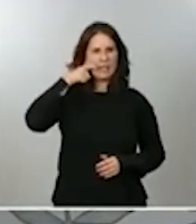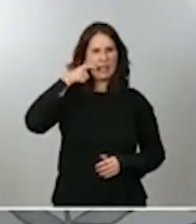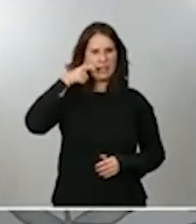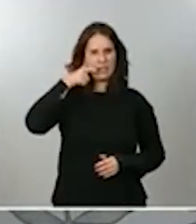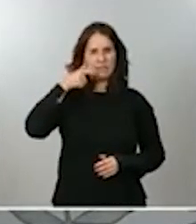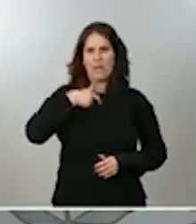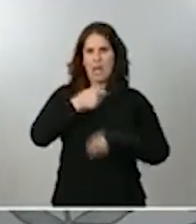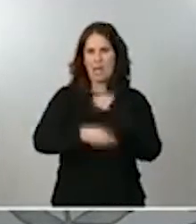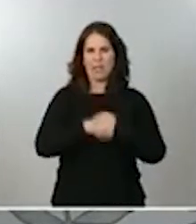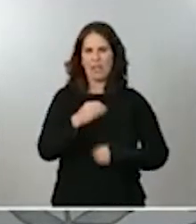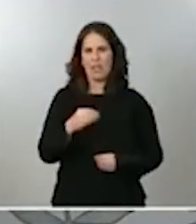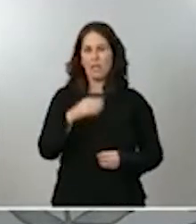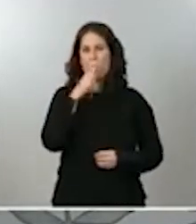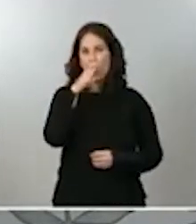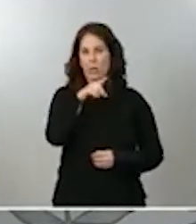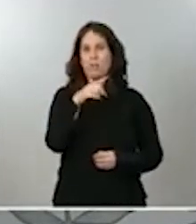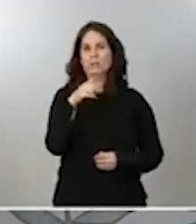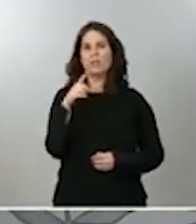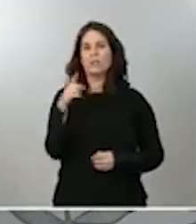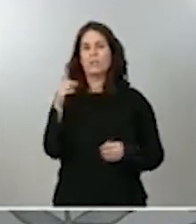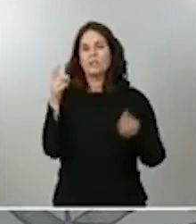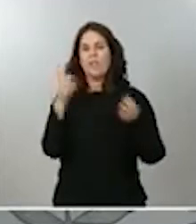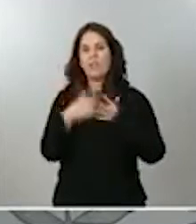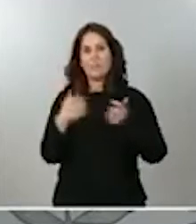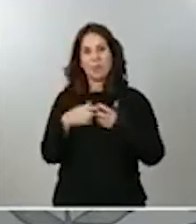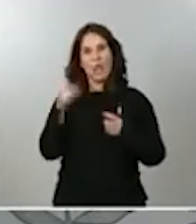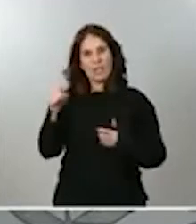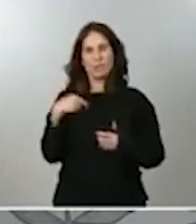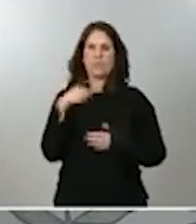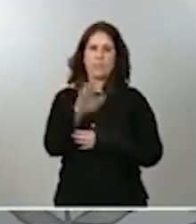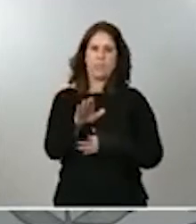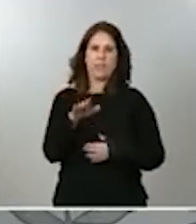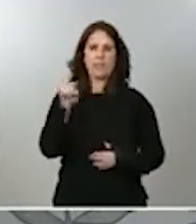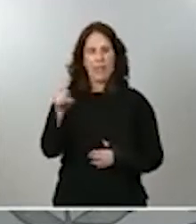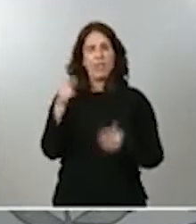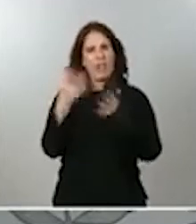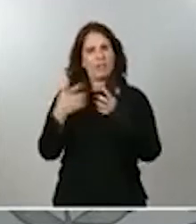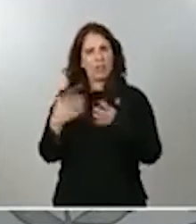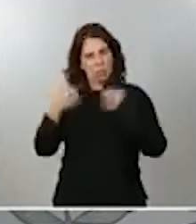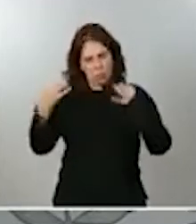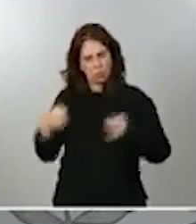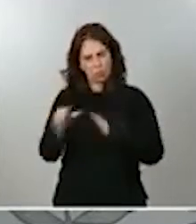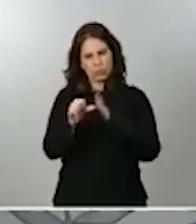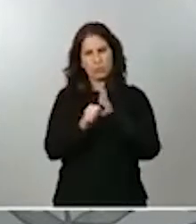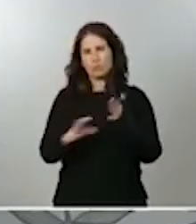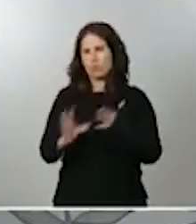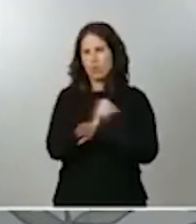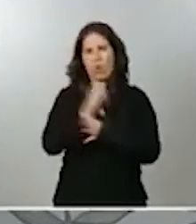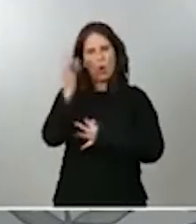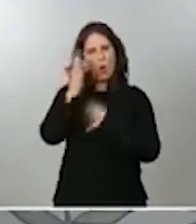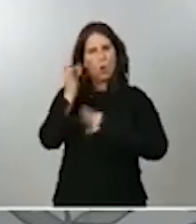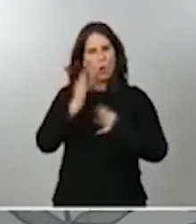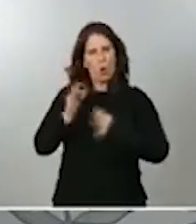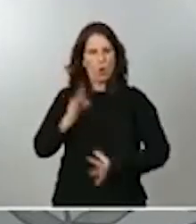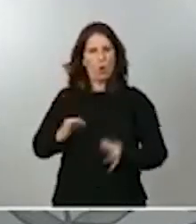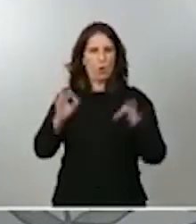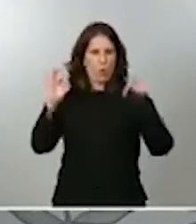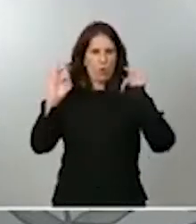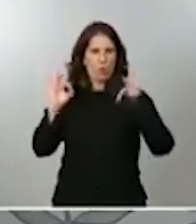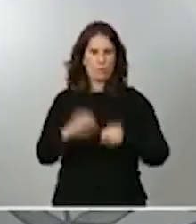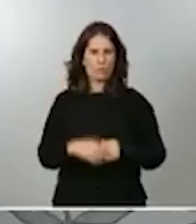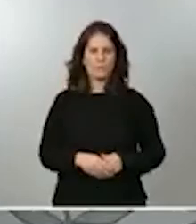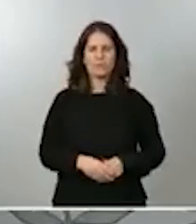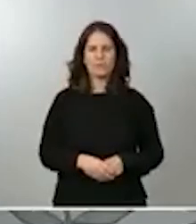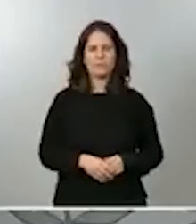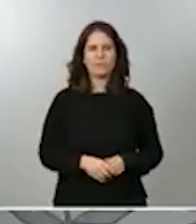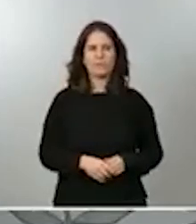son ellos los que lo presentan y son ellos los que tienen el articulado con todas las cuestiones y las singularidades que usted acaba de comentar.